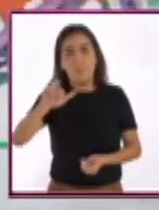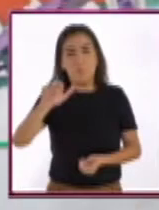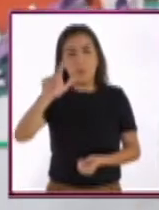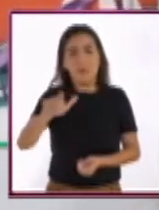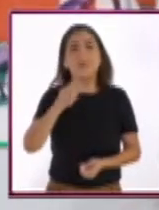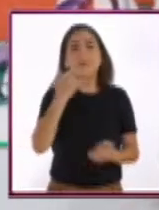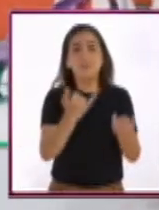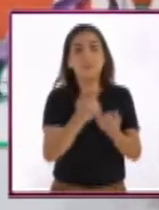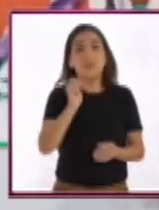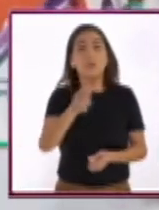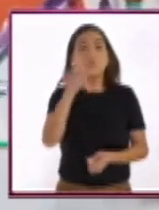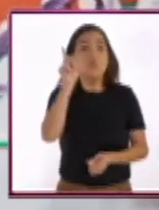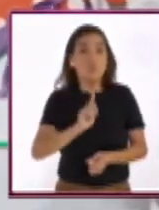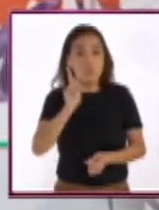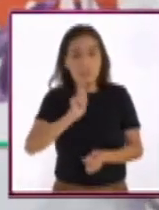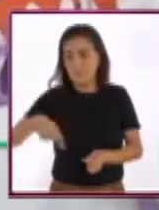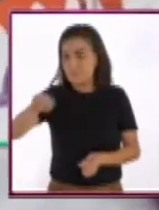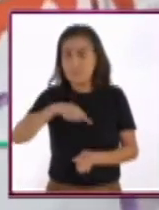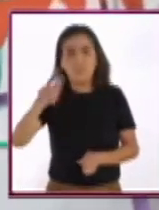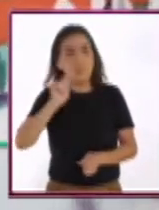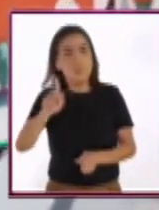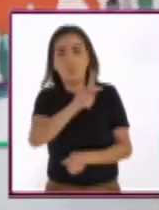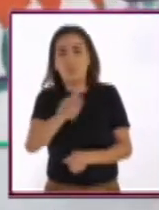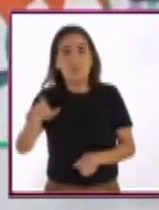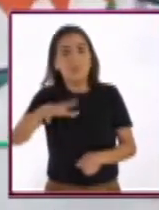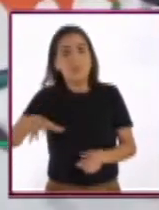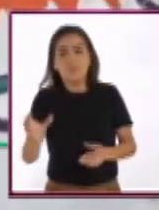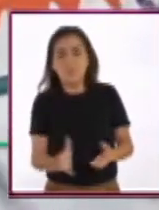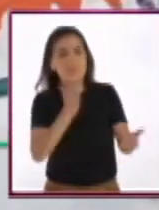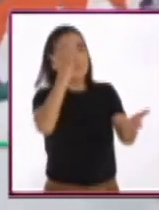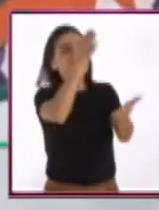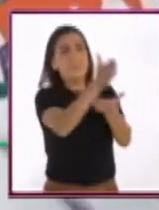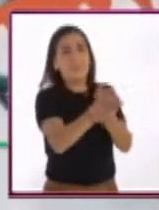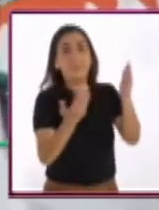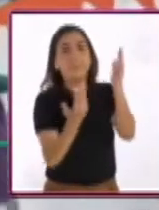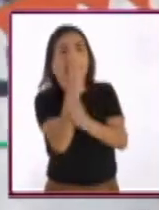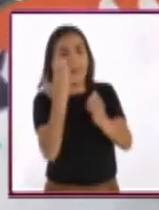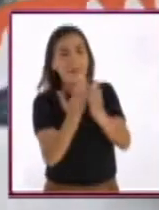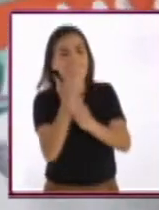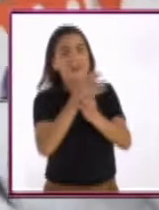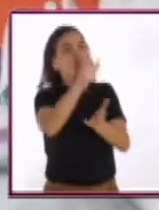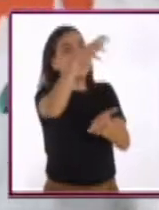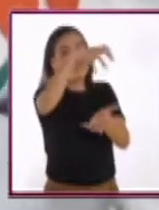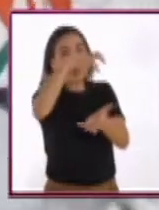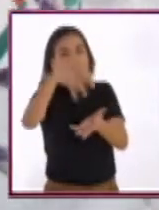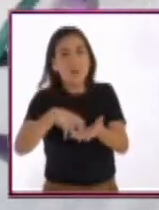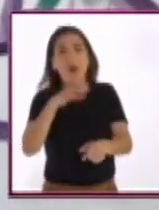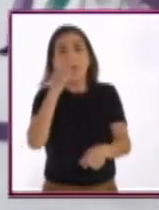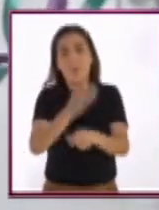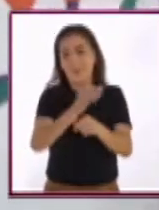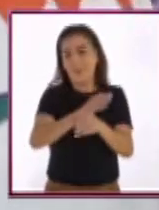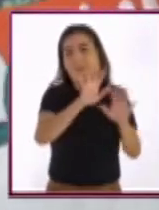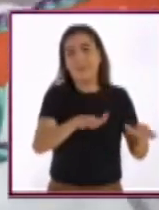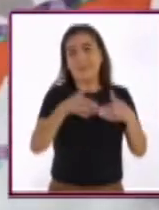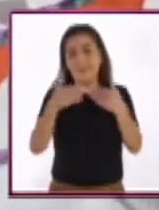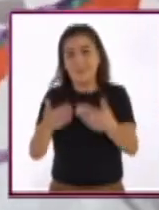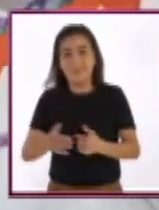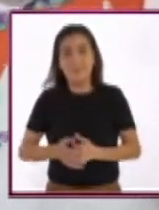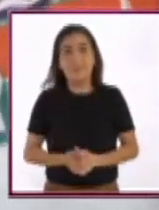Es saguaro. Ajá. Y van, fueron mujeres van y van a la mañana a esta hora y llegan.